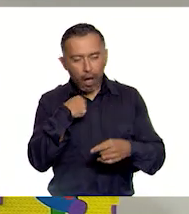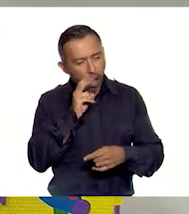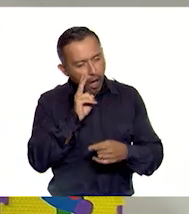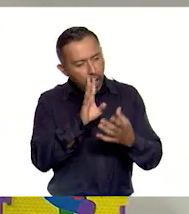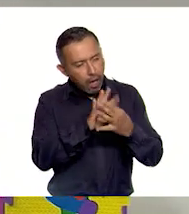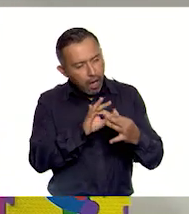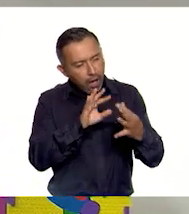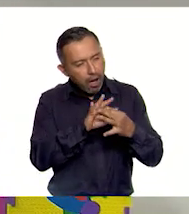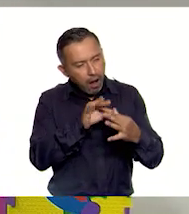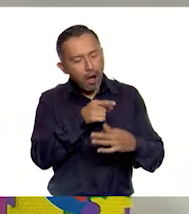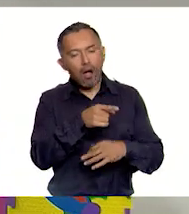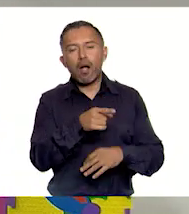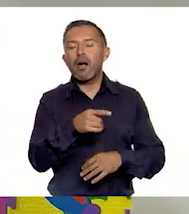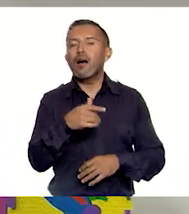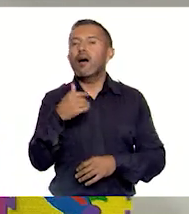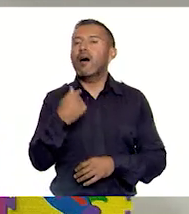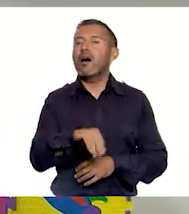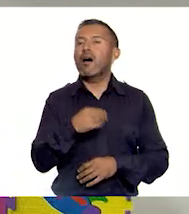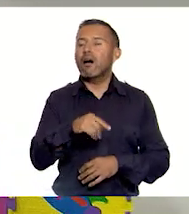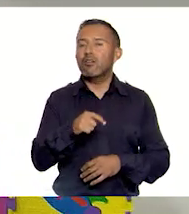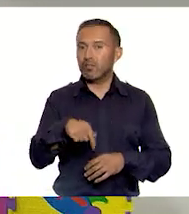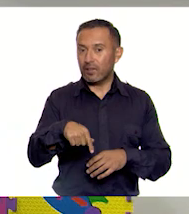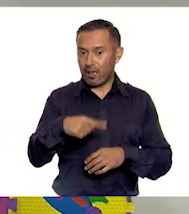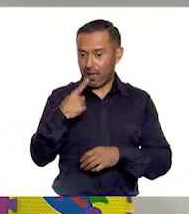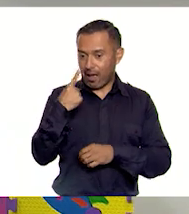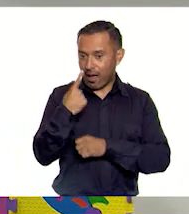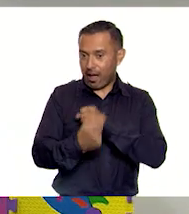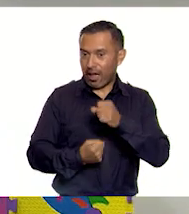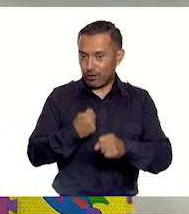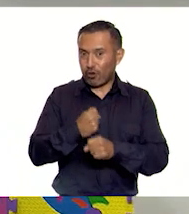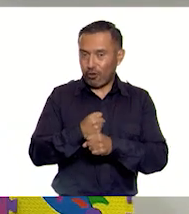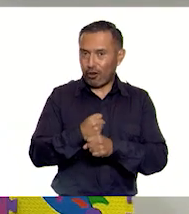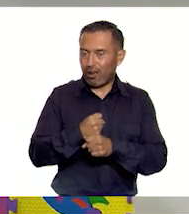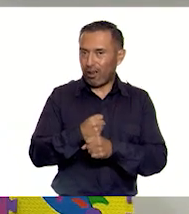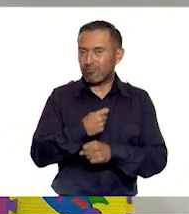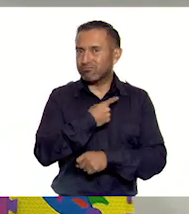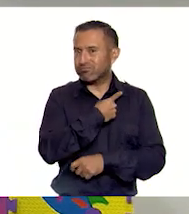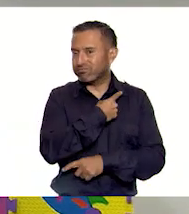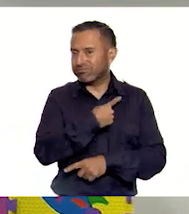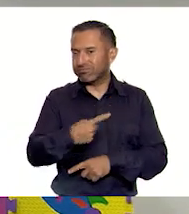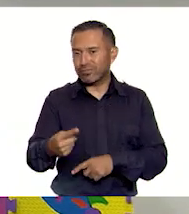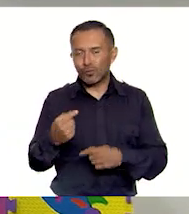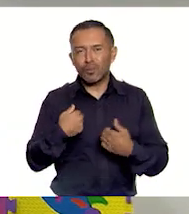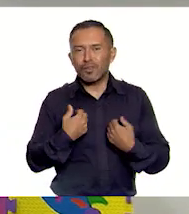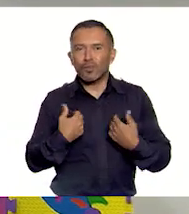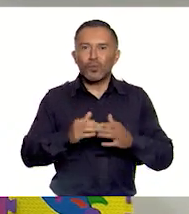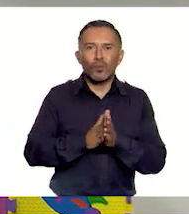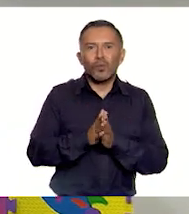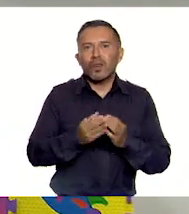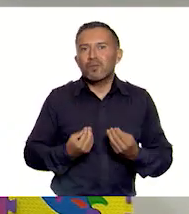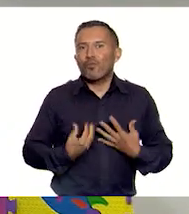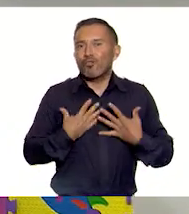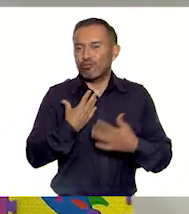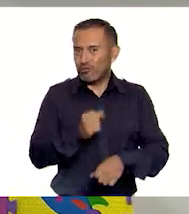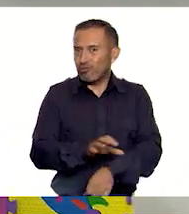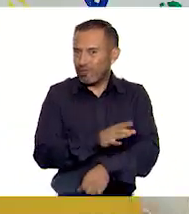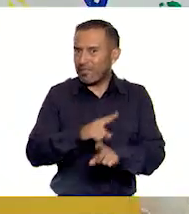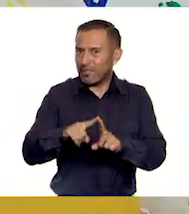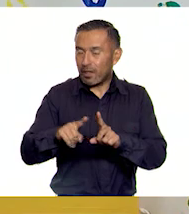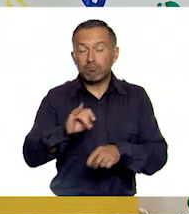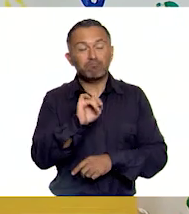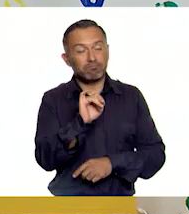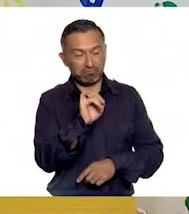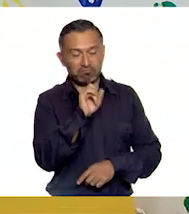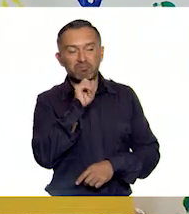emociones que hemos experimentado en este último año. Han sido muchísimas, ¿verdad? Sí, a mí también. Sobre todo me llamó mucho la atención